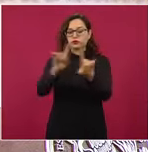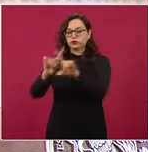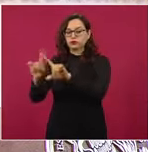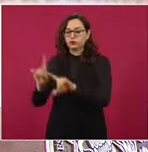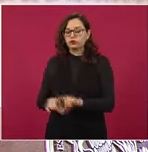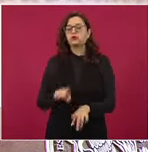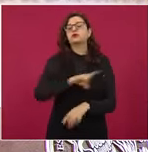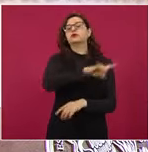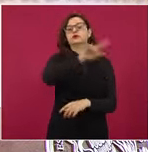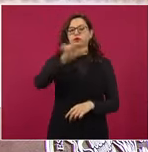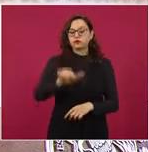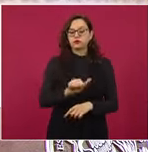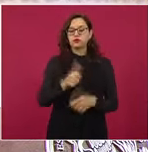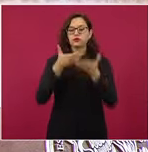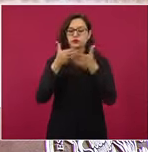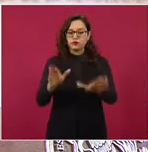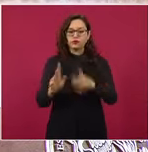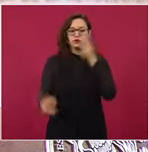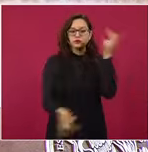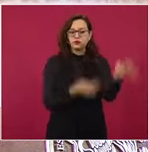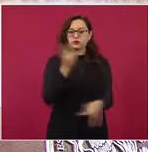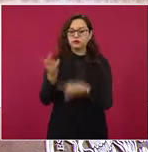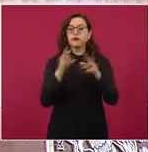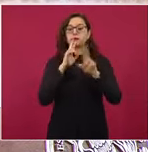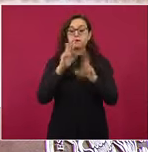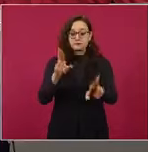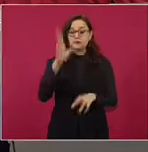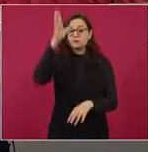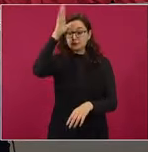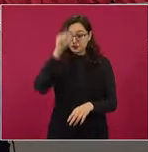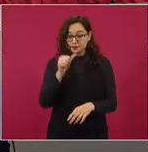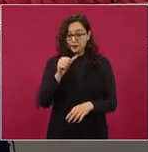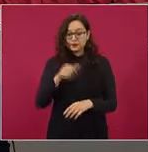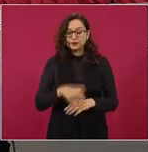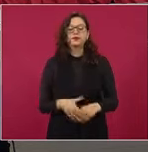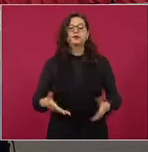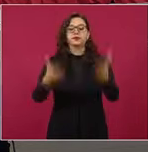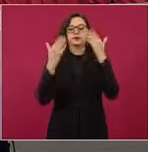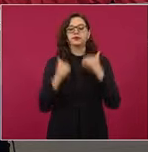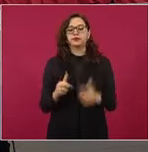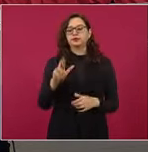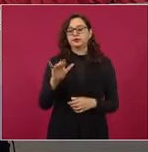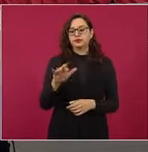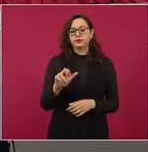preguntas y respuestas, si les parece. Entonces, empezamos con Ricardo.